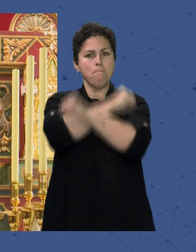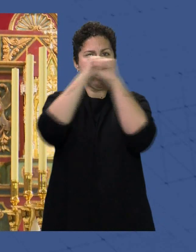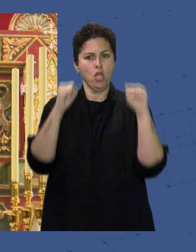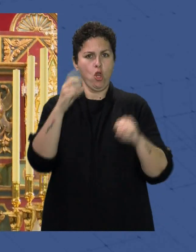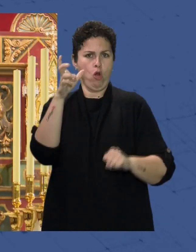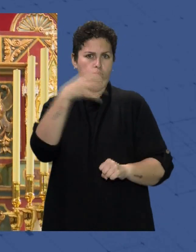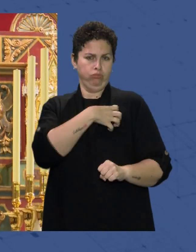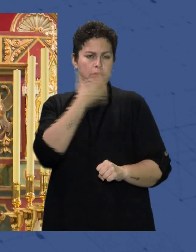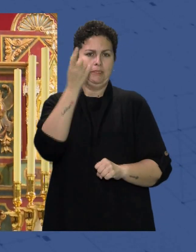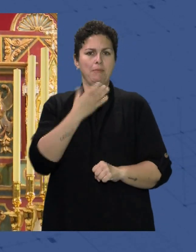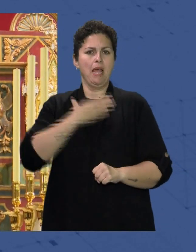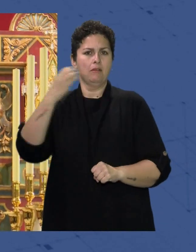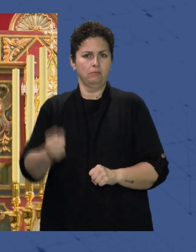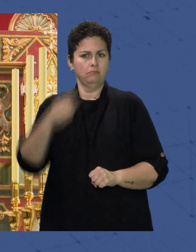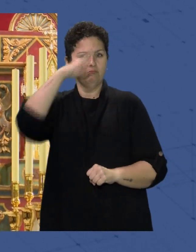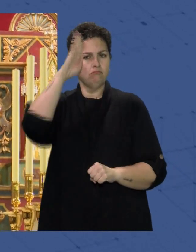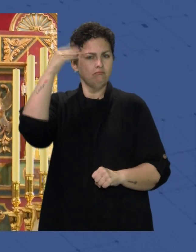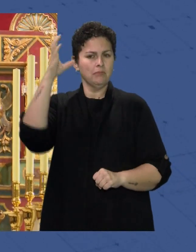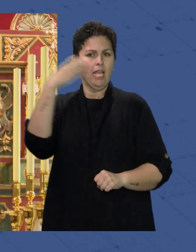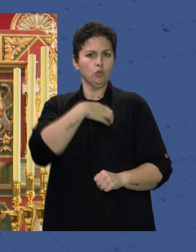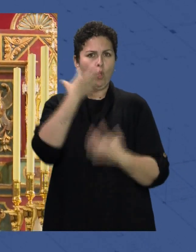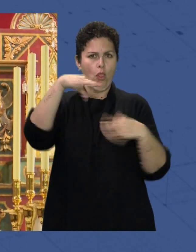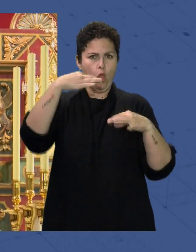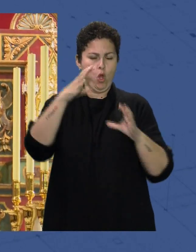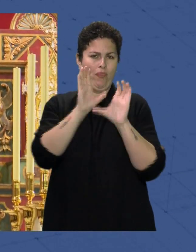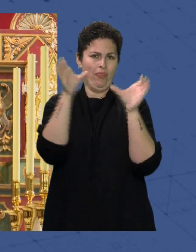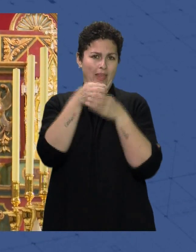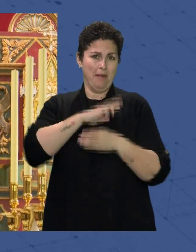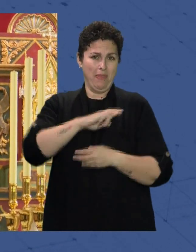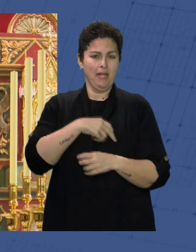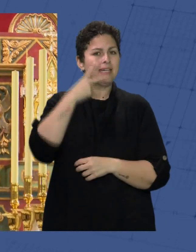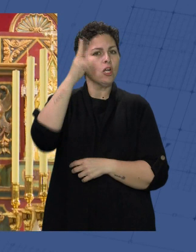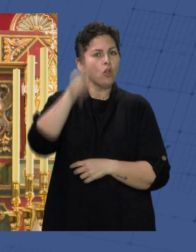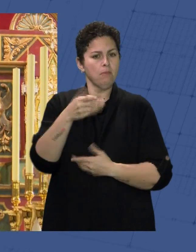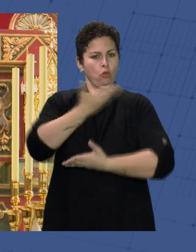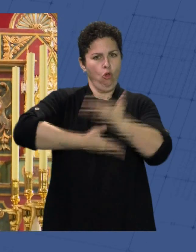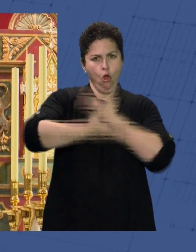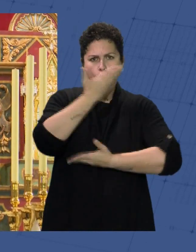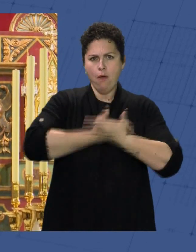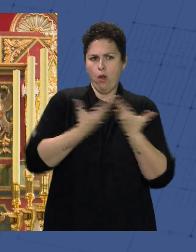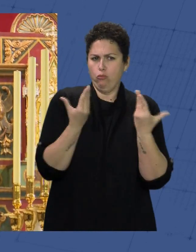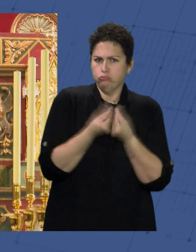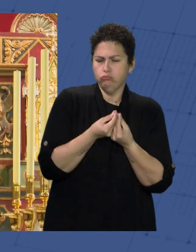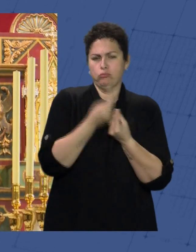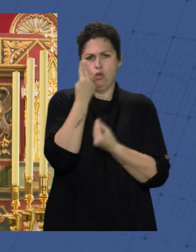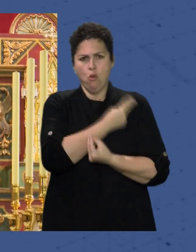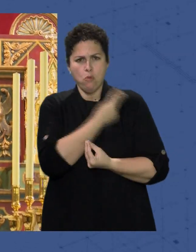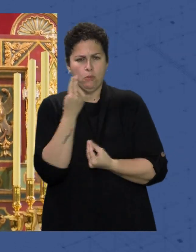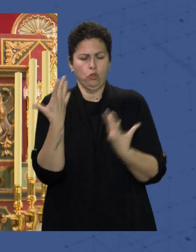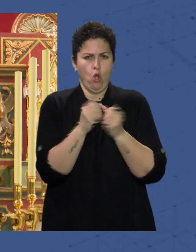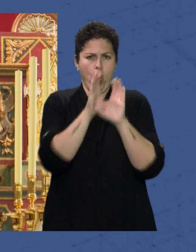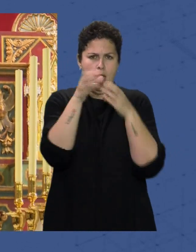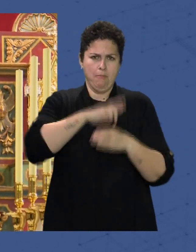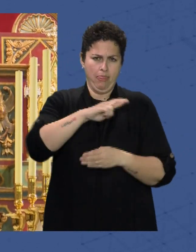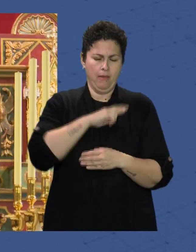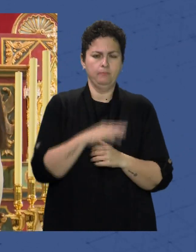alcaldesa de la ciudad, María Elmar Vázquez, el escudo de oro de la hermandad En reconocimiento a la colaboración estrecha, vinculación y compromiso con la hermandad en ambos casos